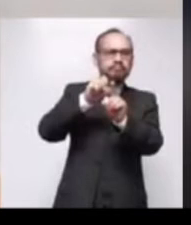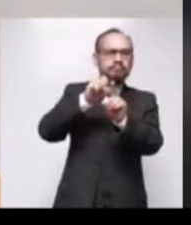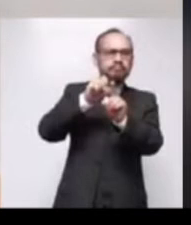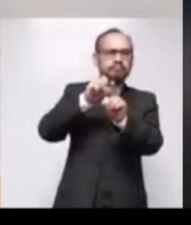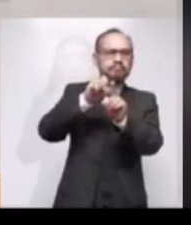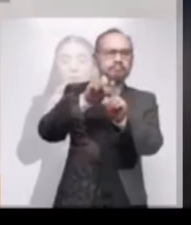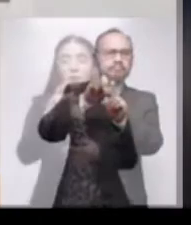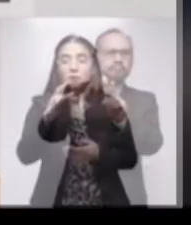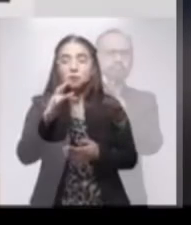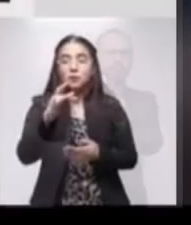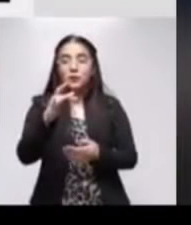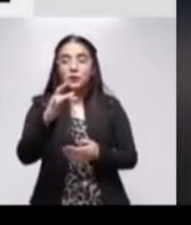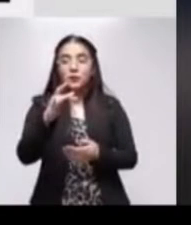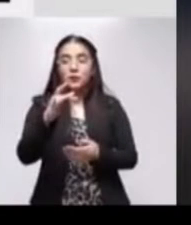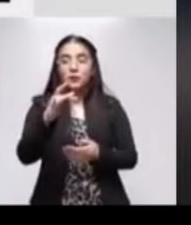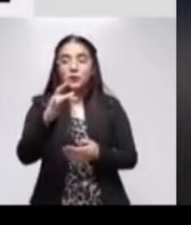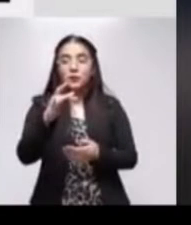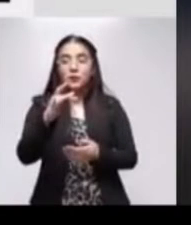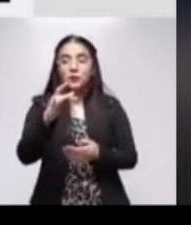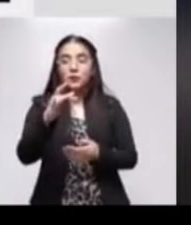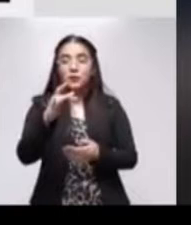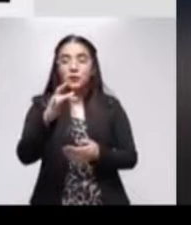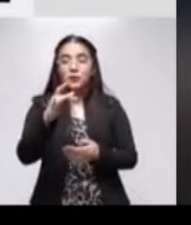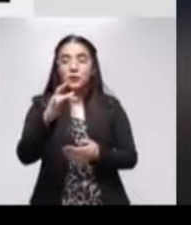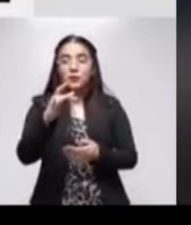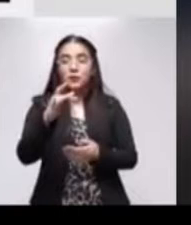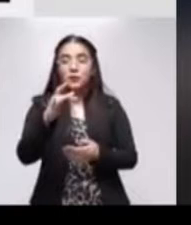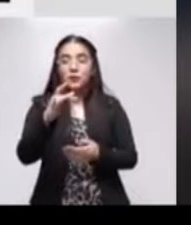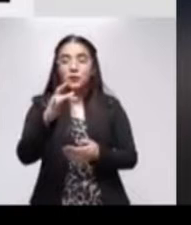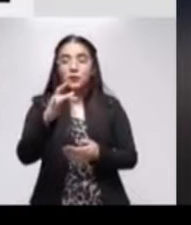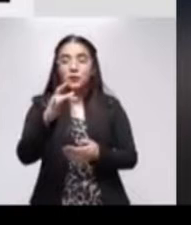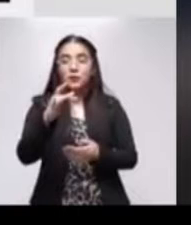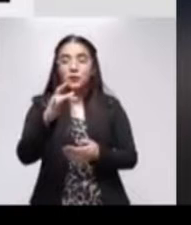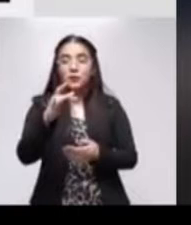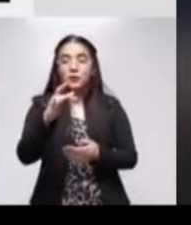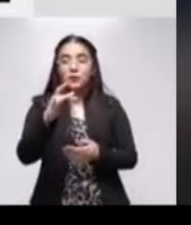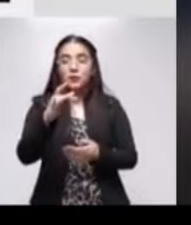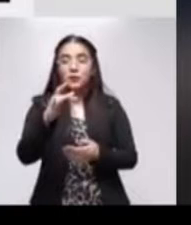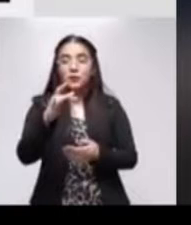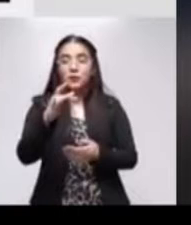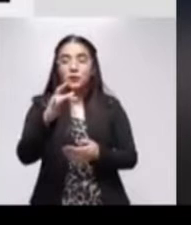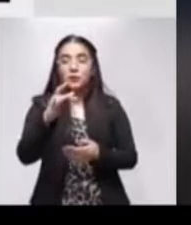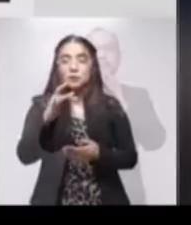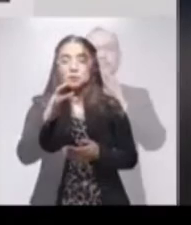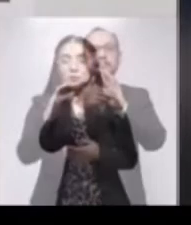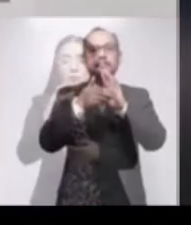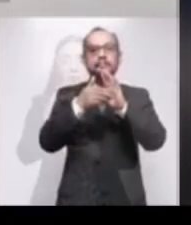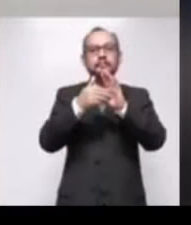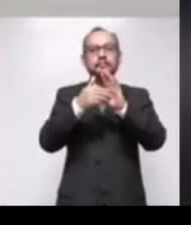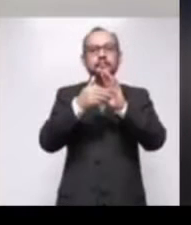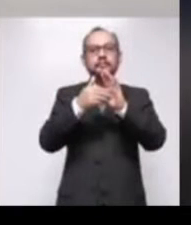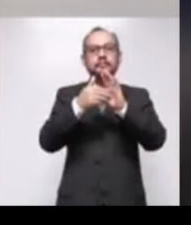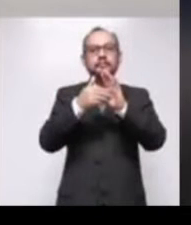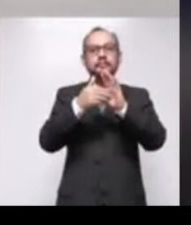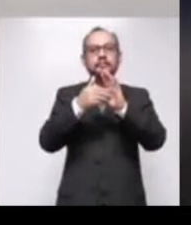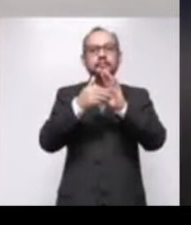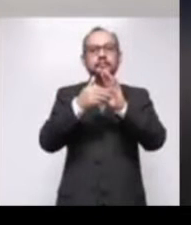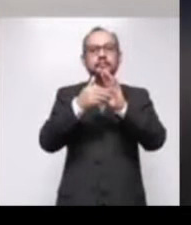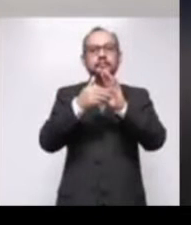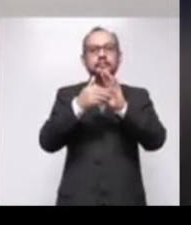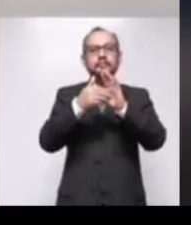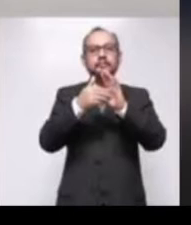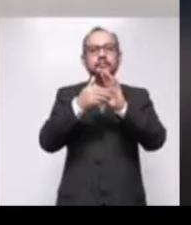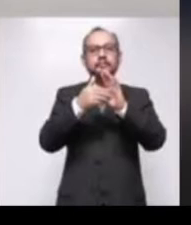educación, los derechos de las personas, de la diversidad y la paridad de género fueron los temas predominantes en el ejercicio